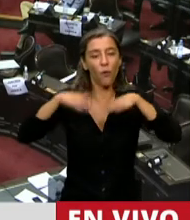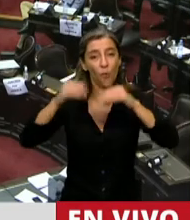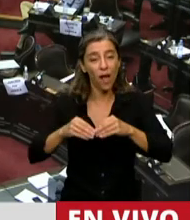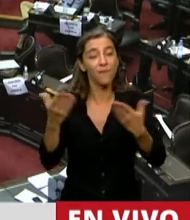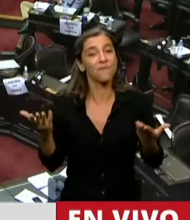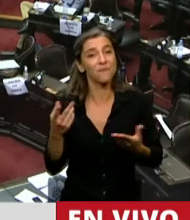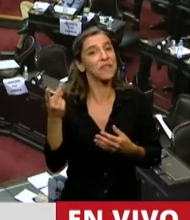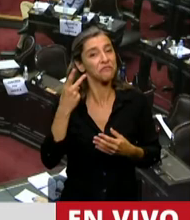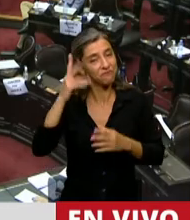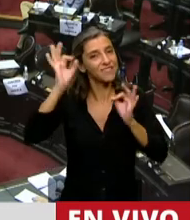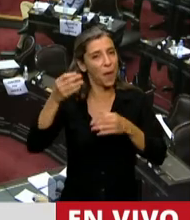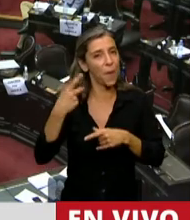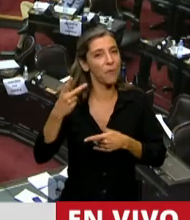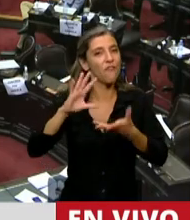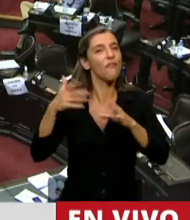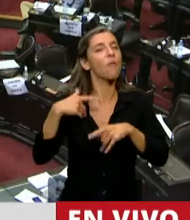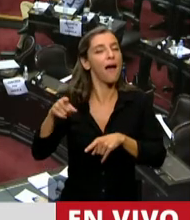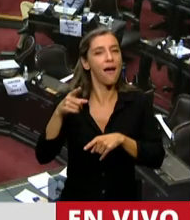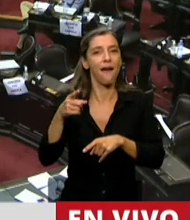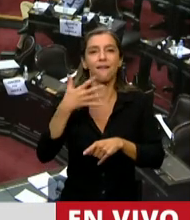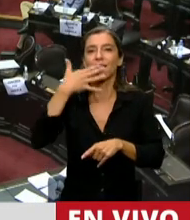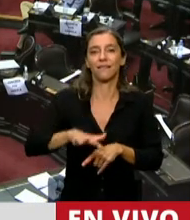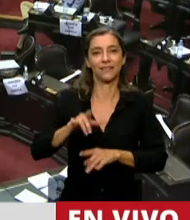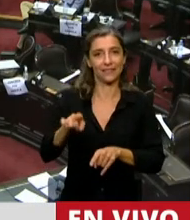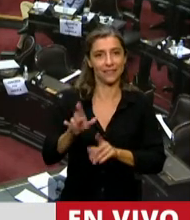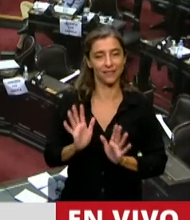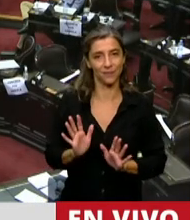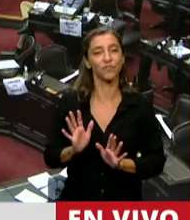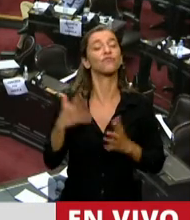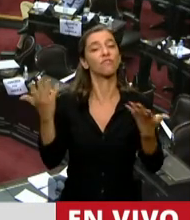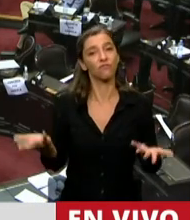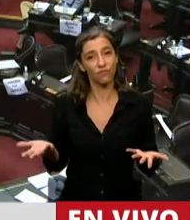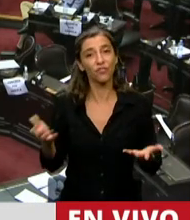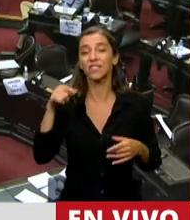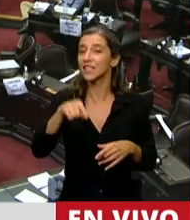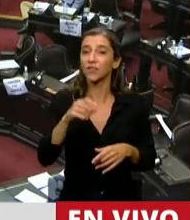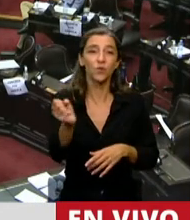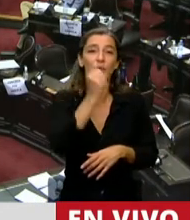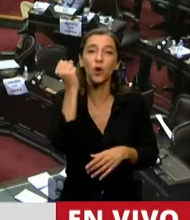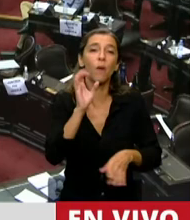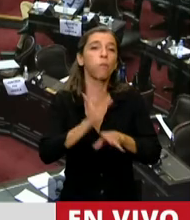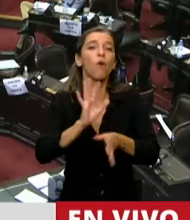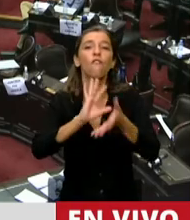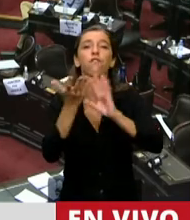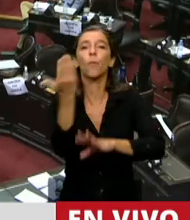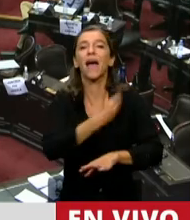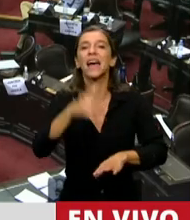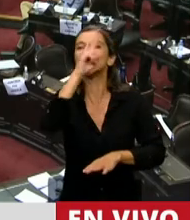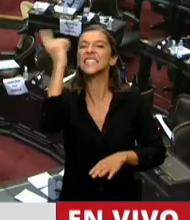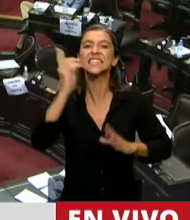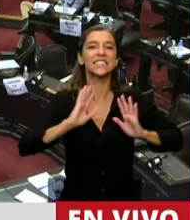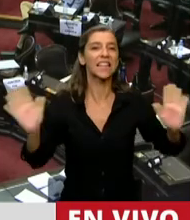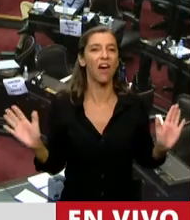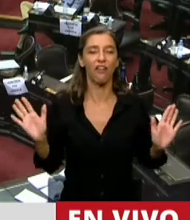coincidencia de saber y de conocer desde distintas perspectivas políticas que esto debe ser una política de Estado, estamos dando un paso importante.